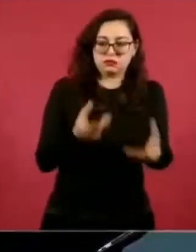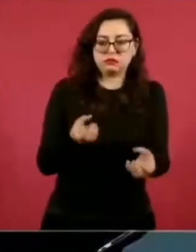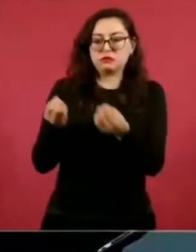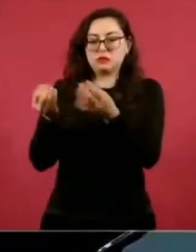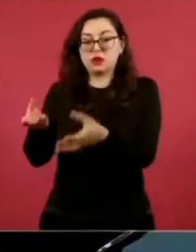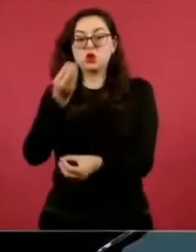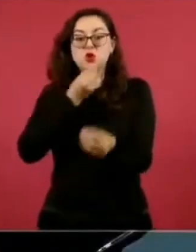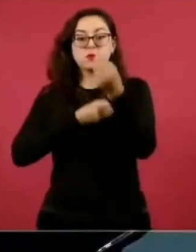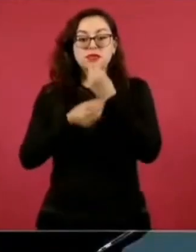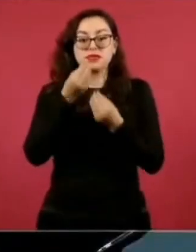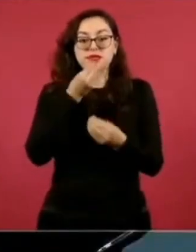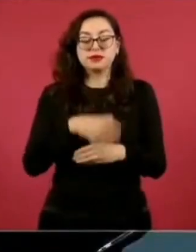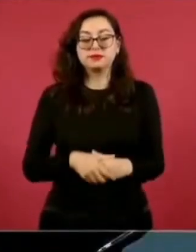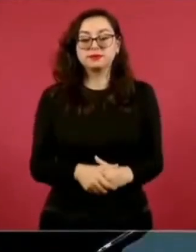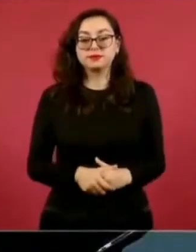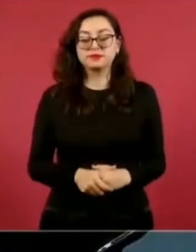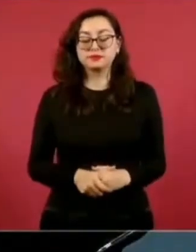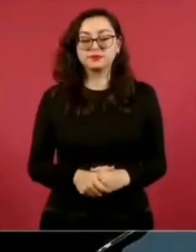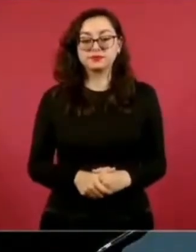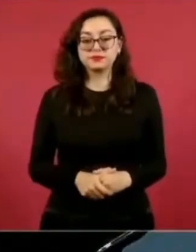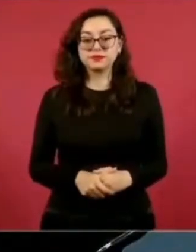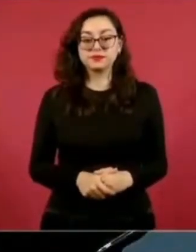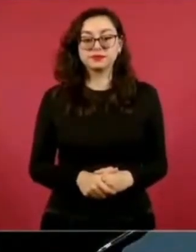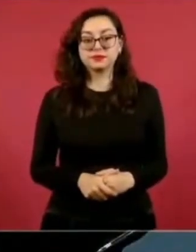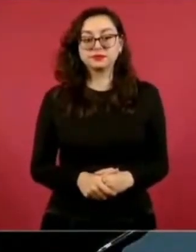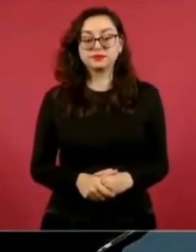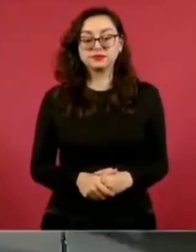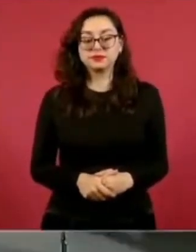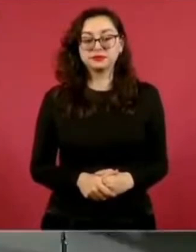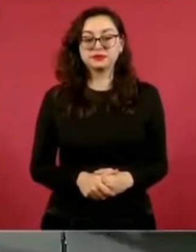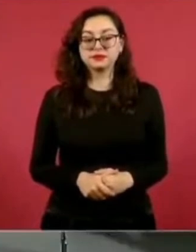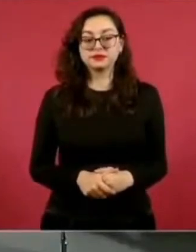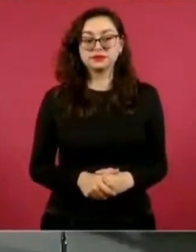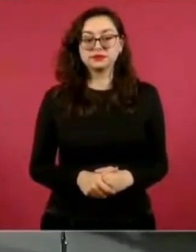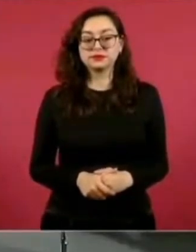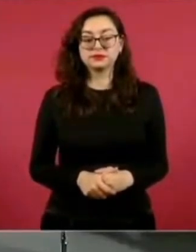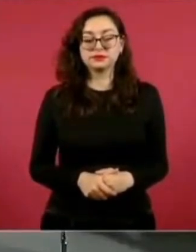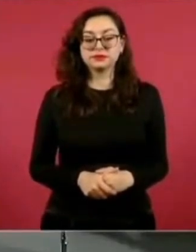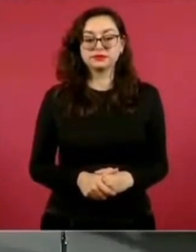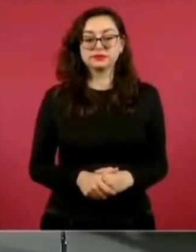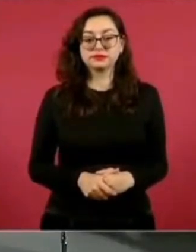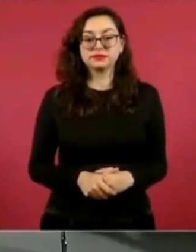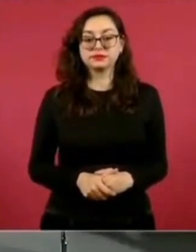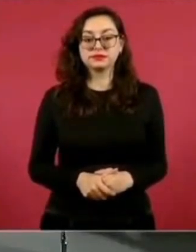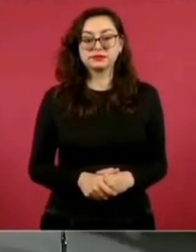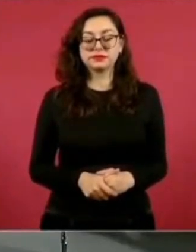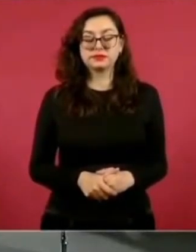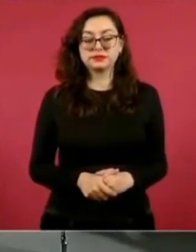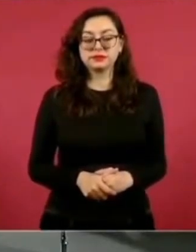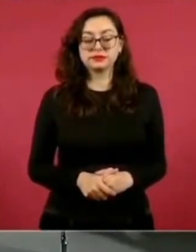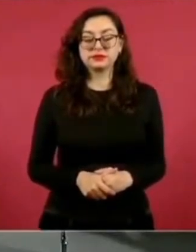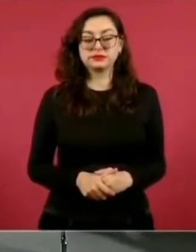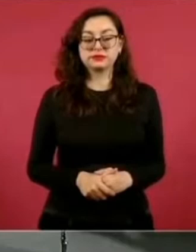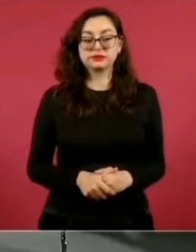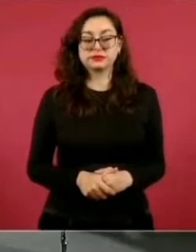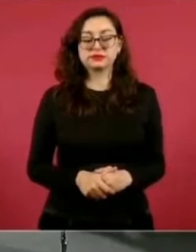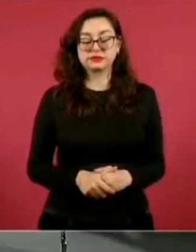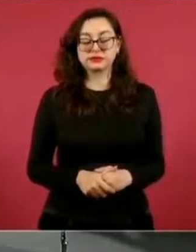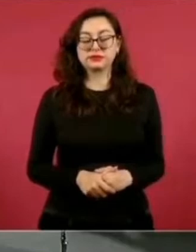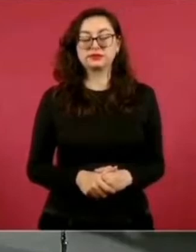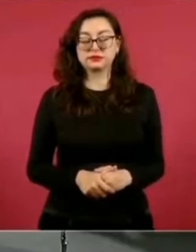Sobre el bloqueo de la carretera, ¿les pediría que ya están atendiendo este asunto y por lo mismo no hagan ese tipo de manifestación? Sí,